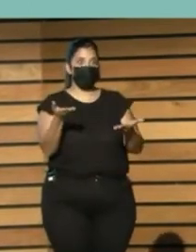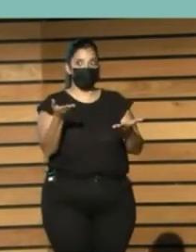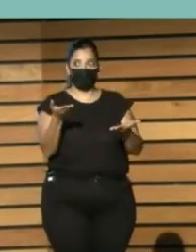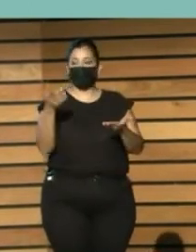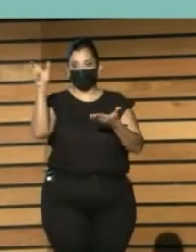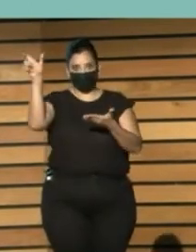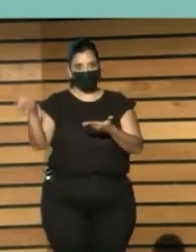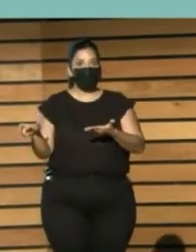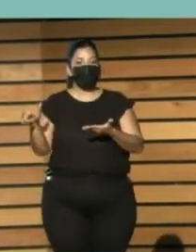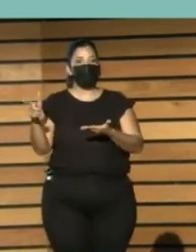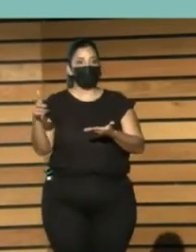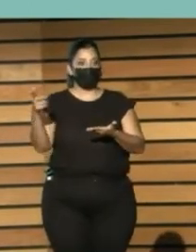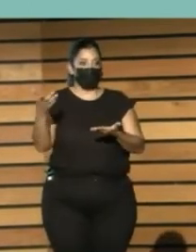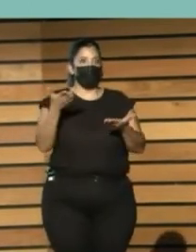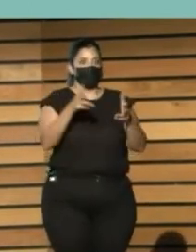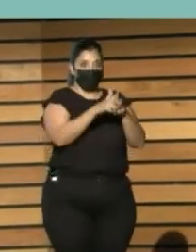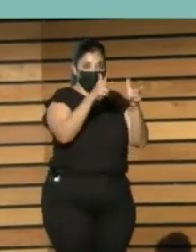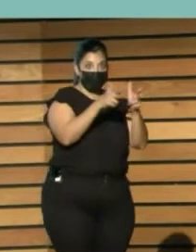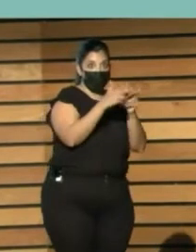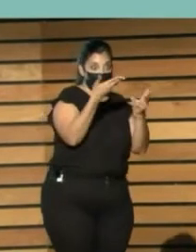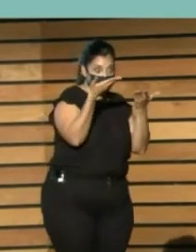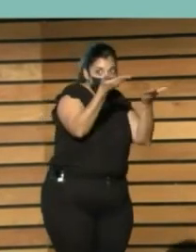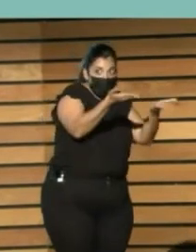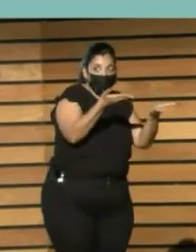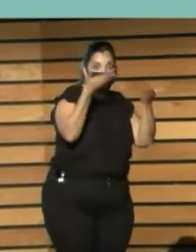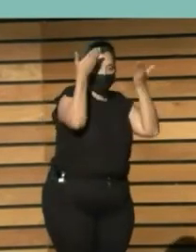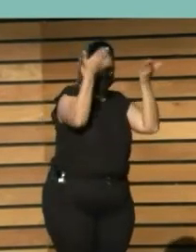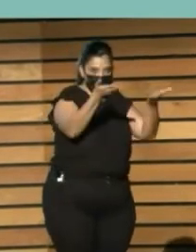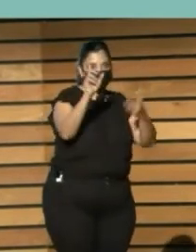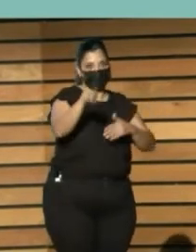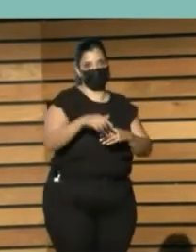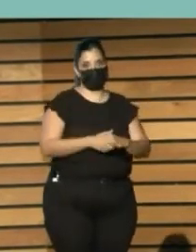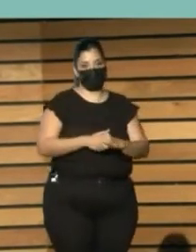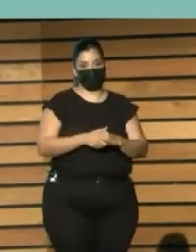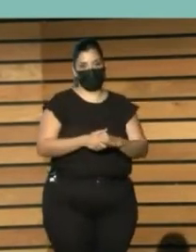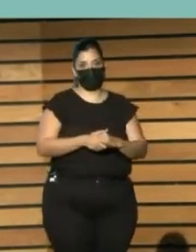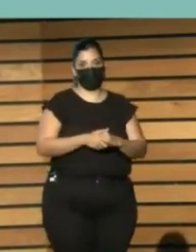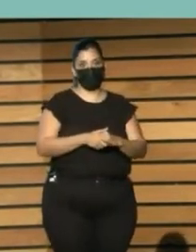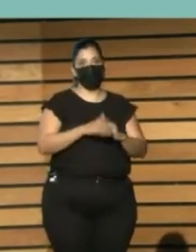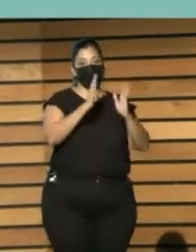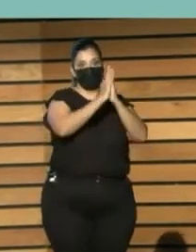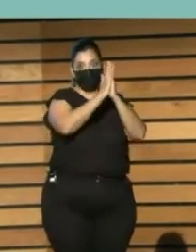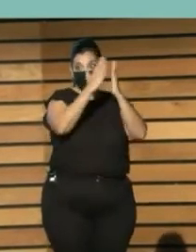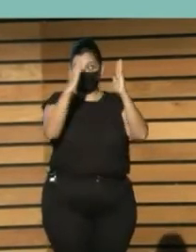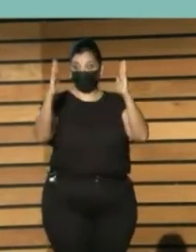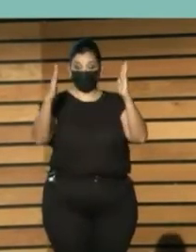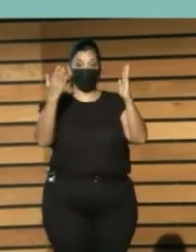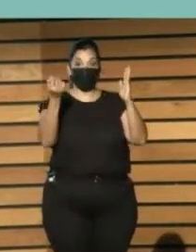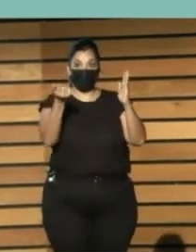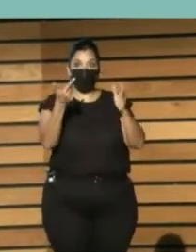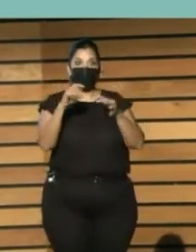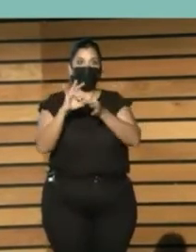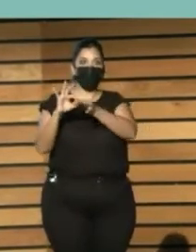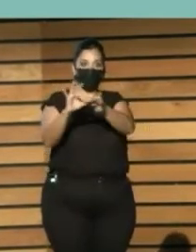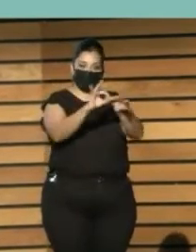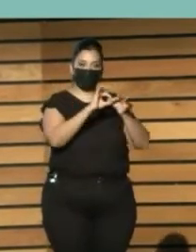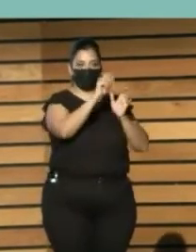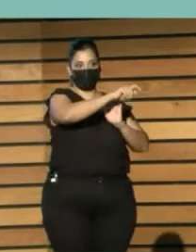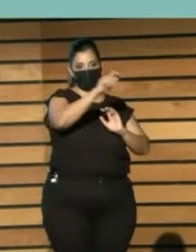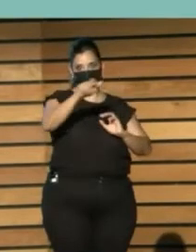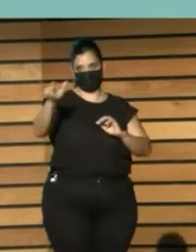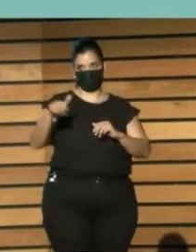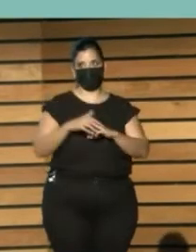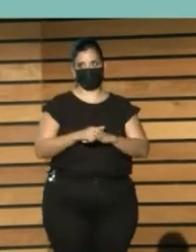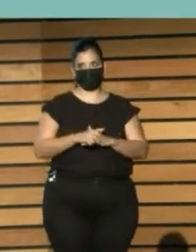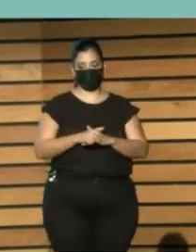Que es La misión Social De La biblioteca Y esto plantea Un nuevo reto Porque